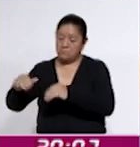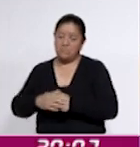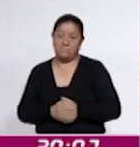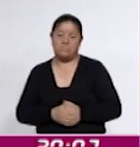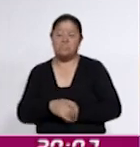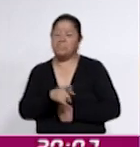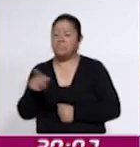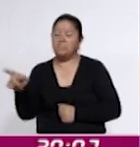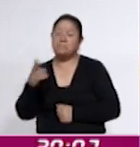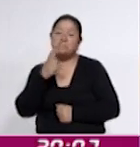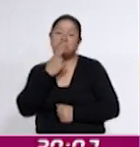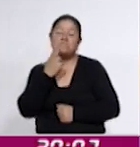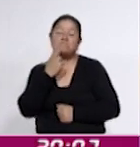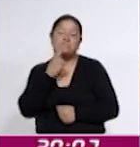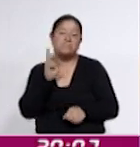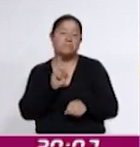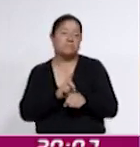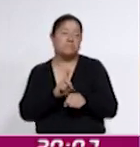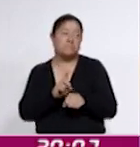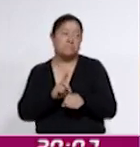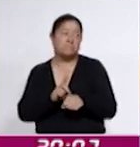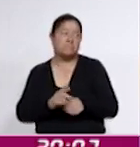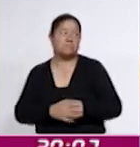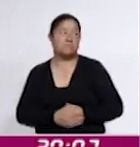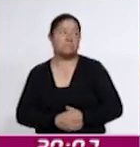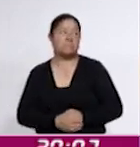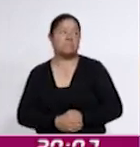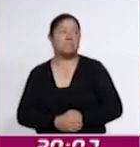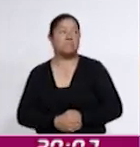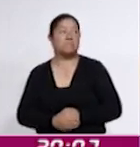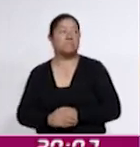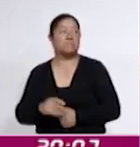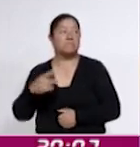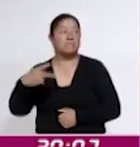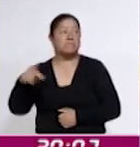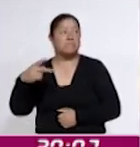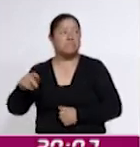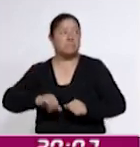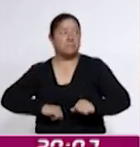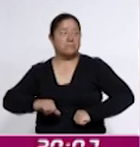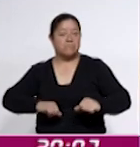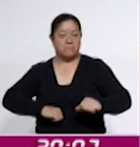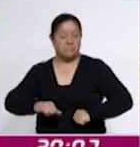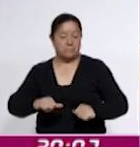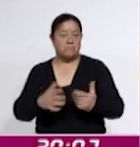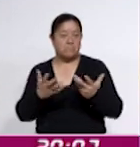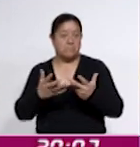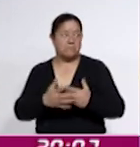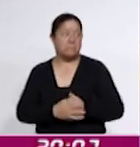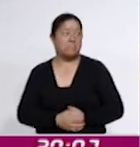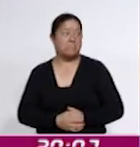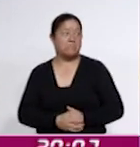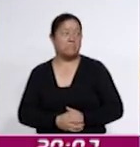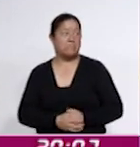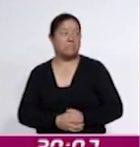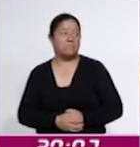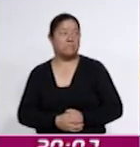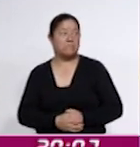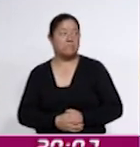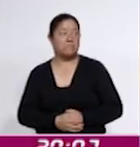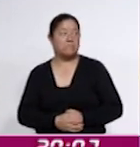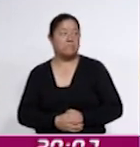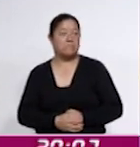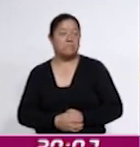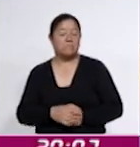día a día, en su vida cotidiana, en las actividades que ustedes realizan, con la finalidad de que